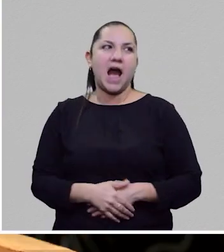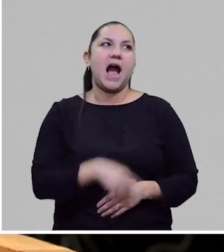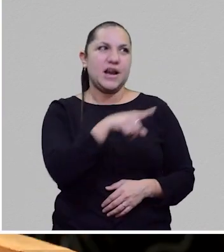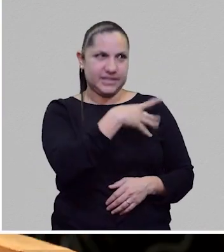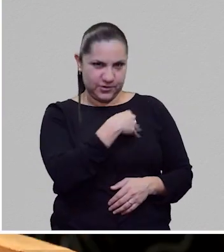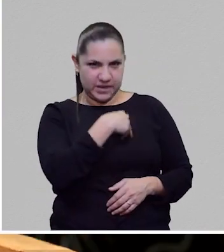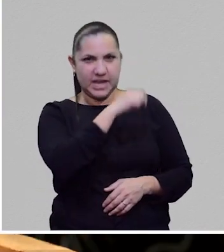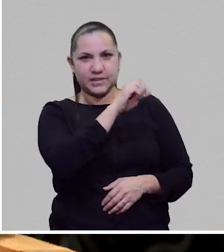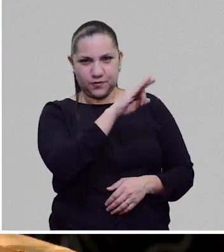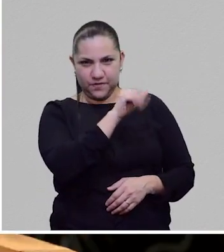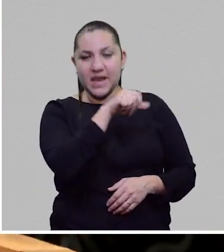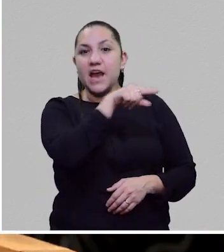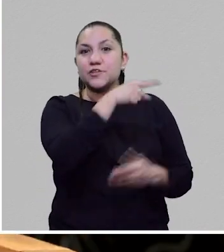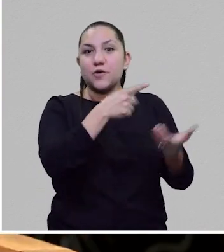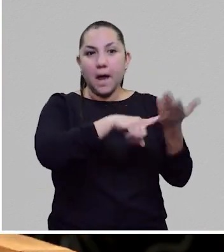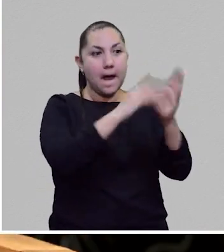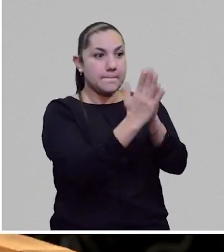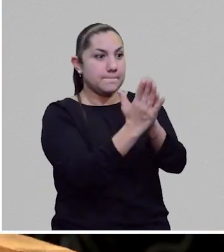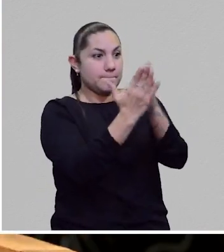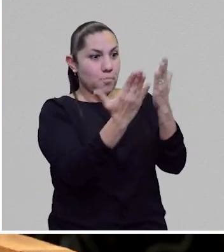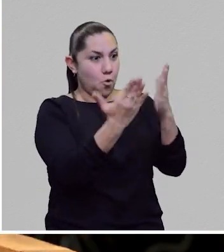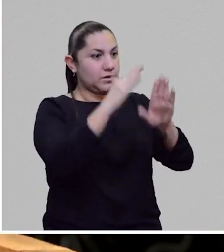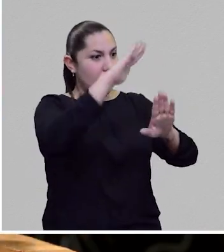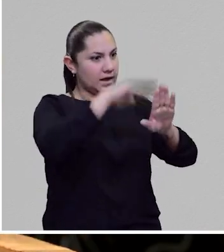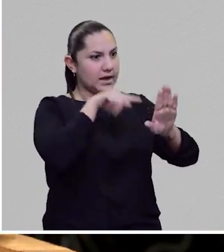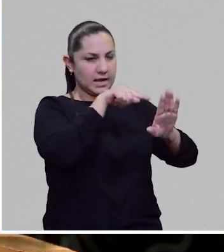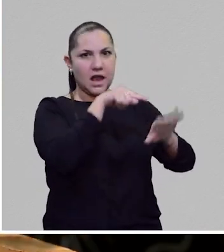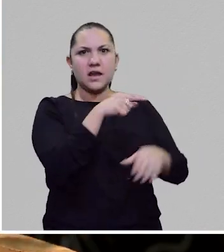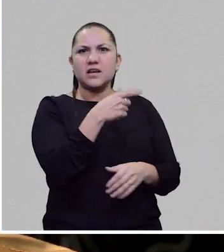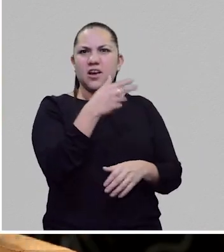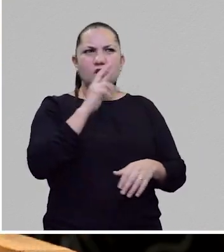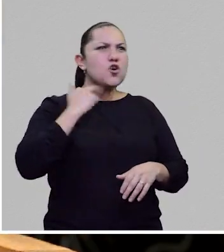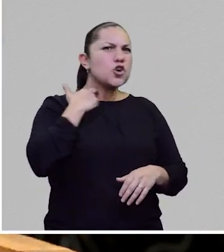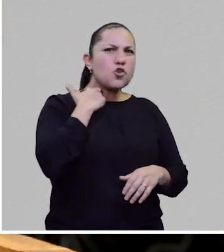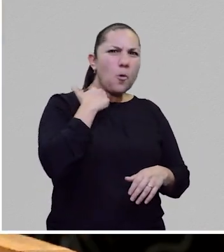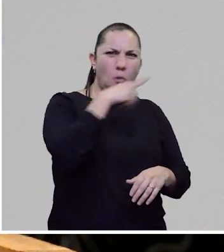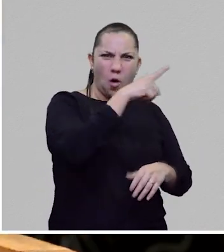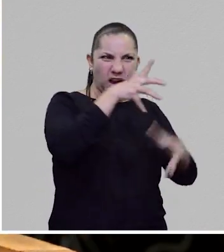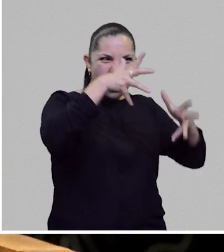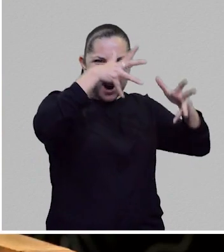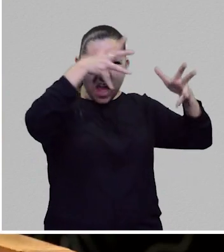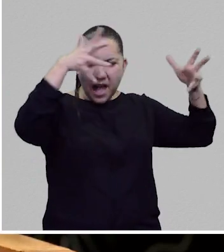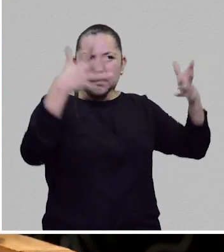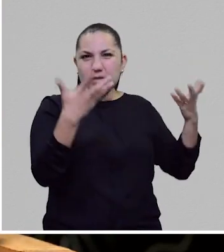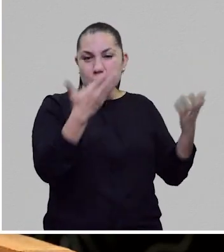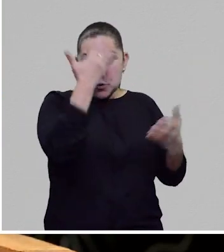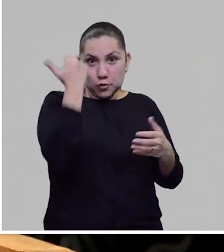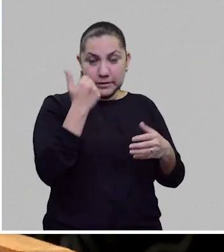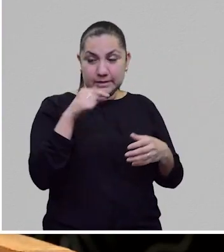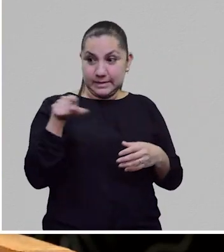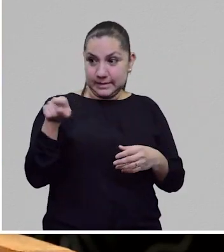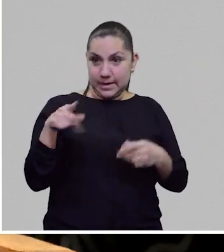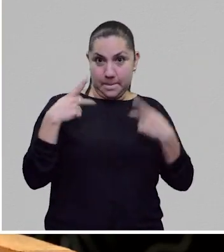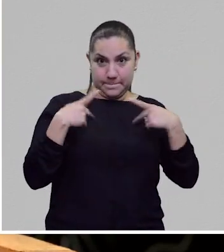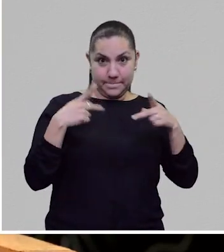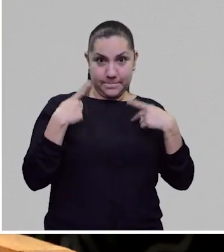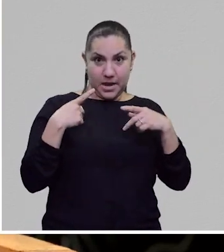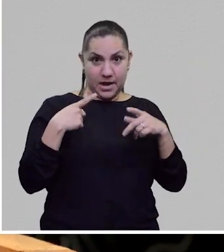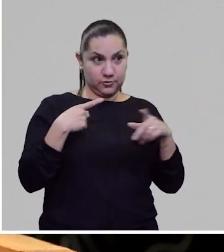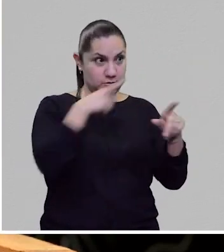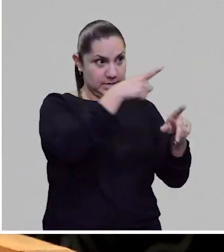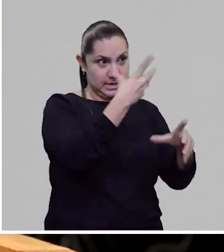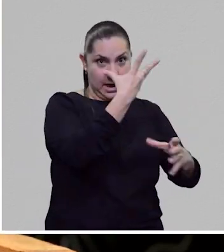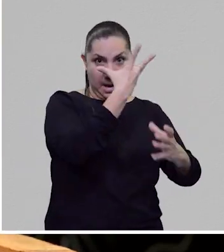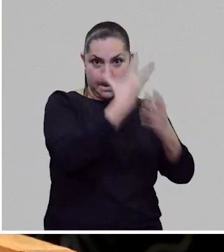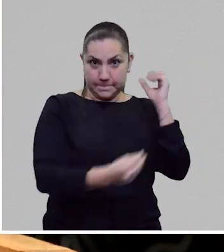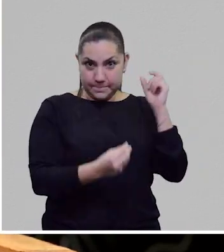Y en la portada hay un robot ahí grande como que persiguiendo, o sea, también huyendo o persiguiendo. No sabe si están persiguiendo a los humanos o huyendo con ellos de algo. Lo